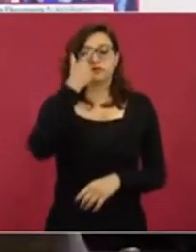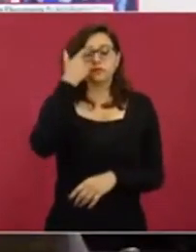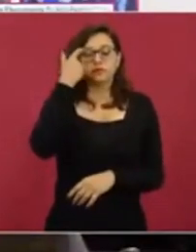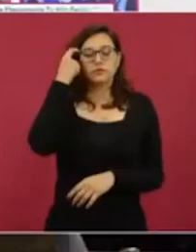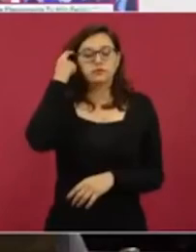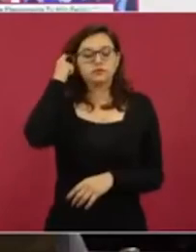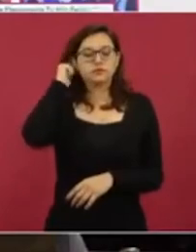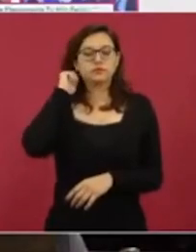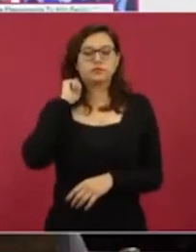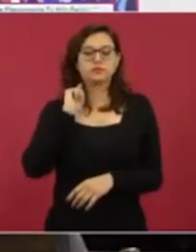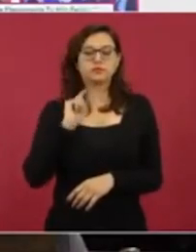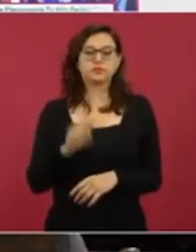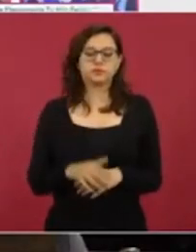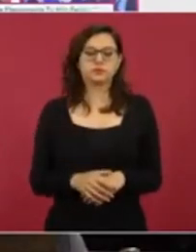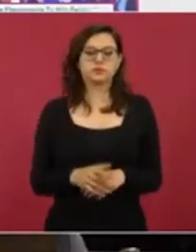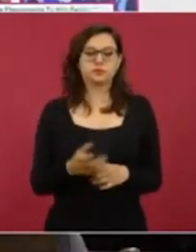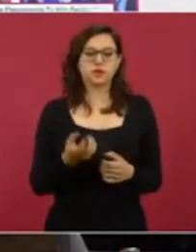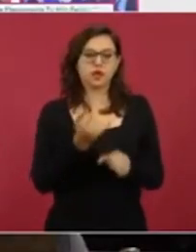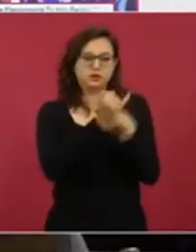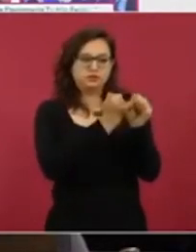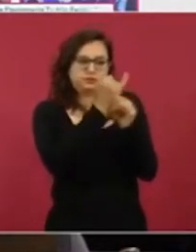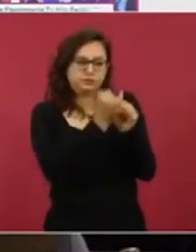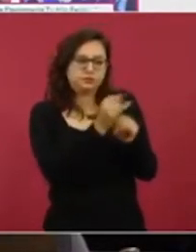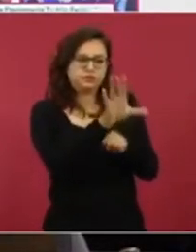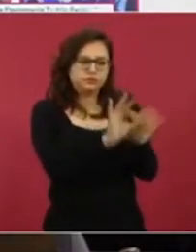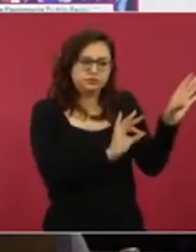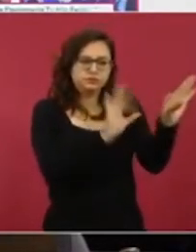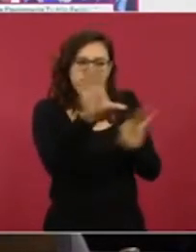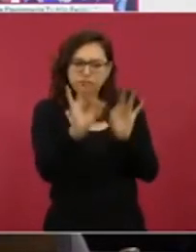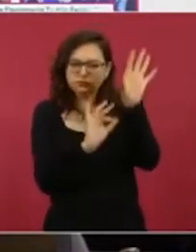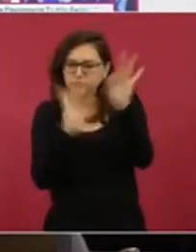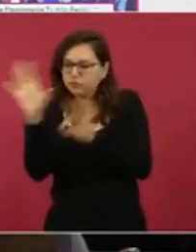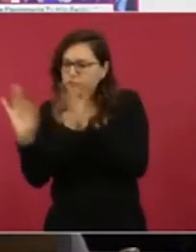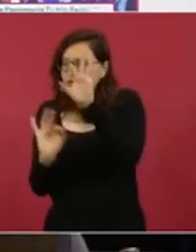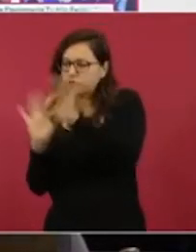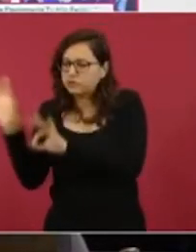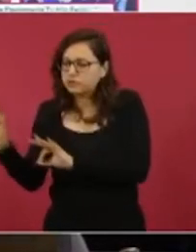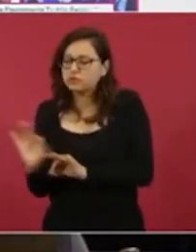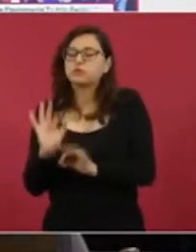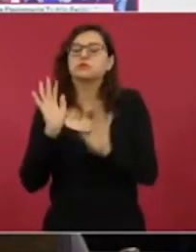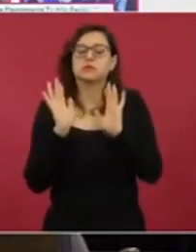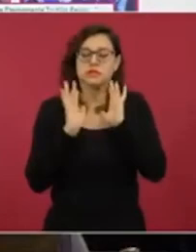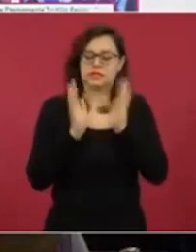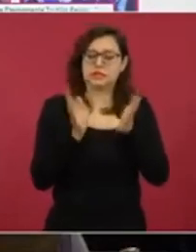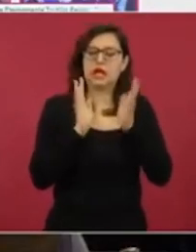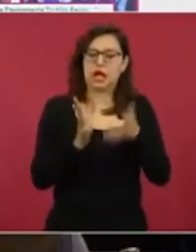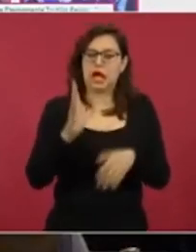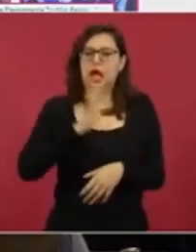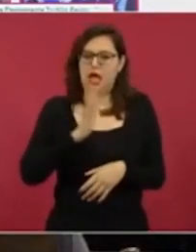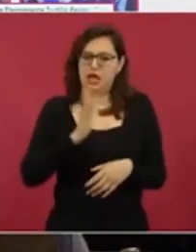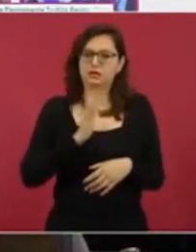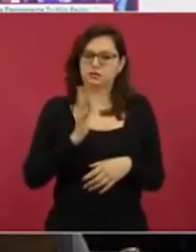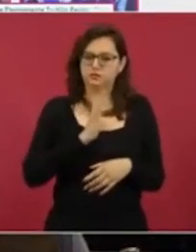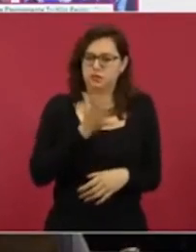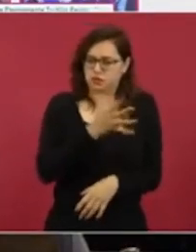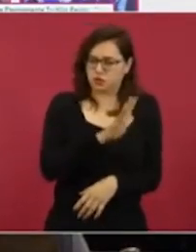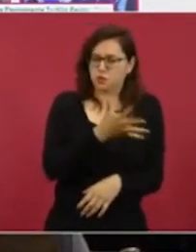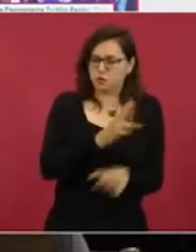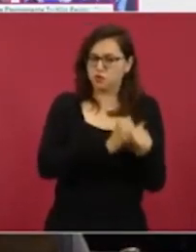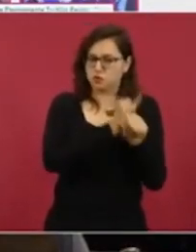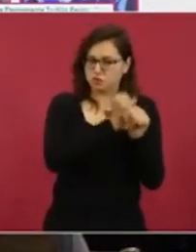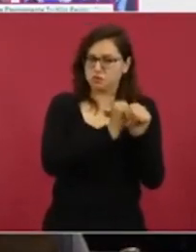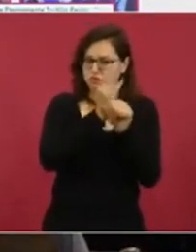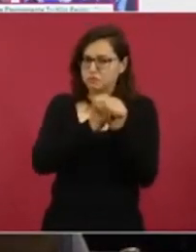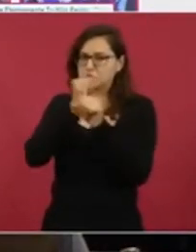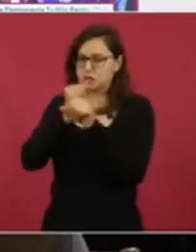reconstruir algunos eventos, siempre respetando la secrecía de las investigaciones, el debido proceso,